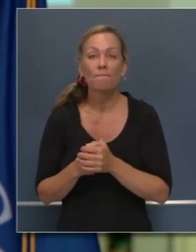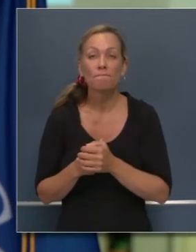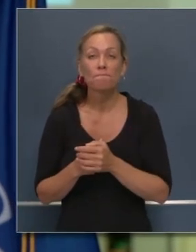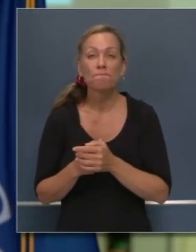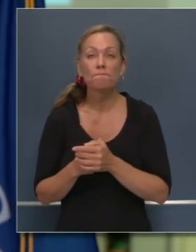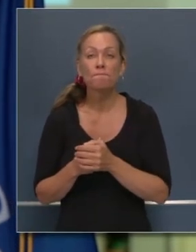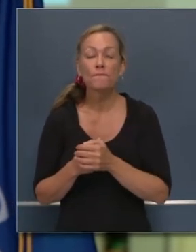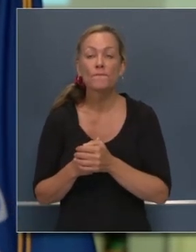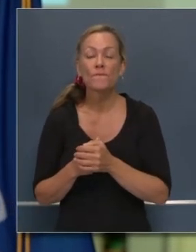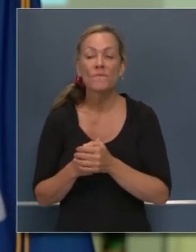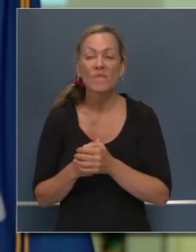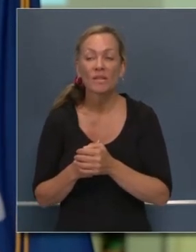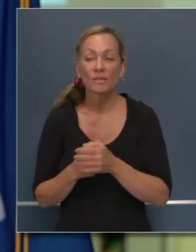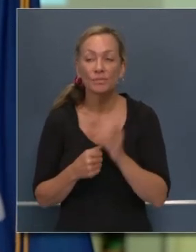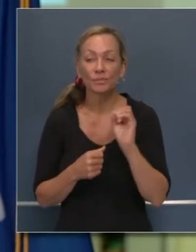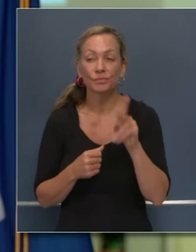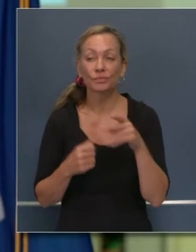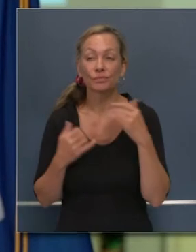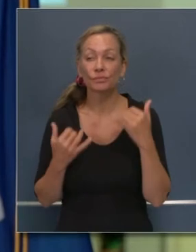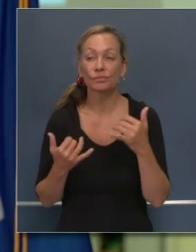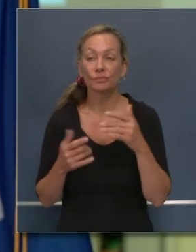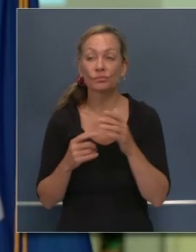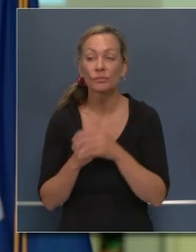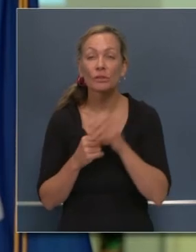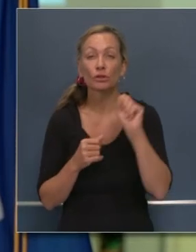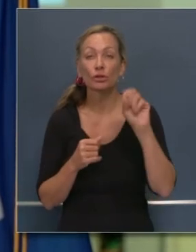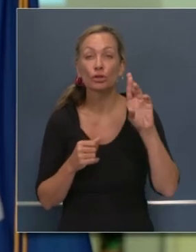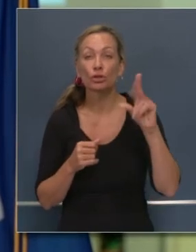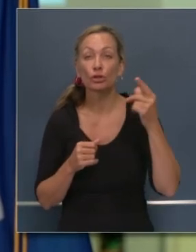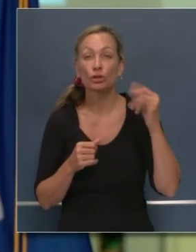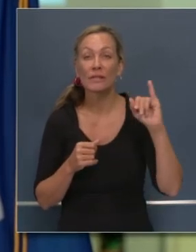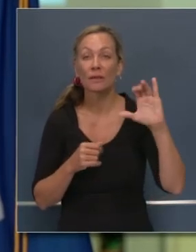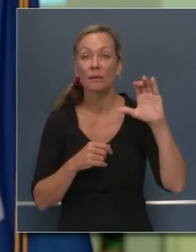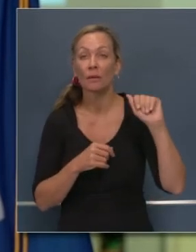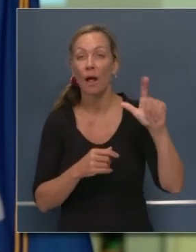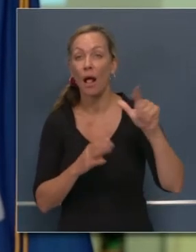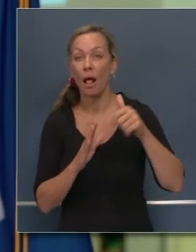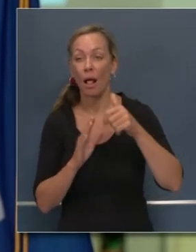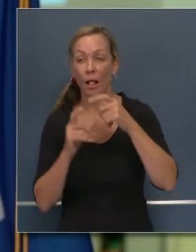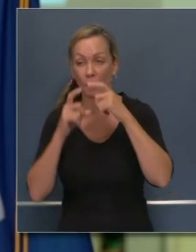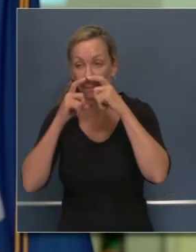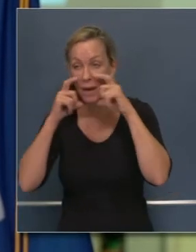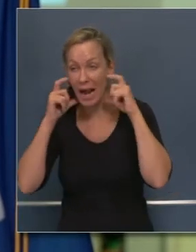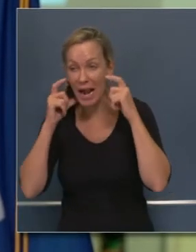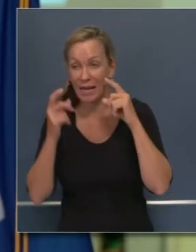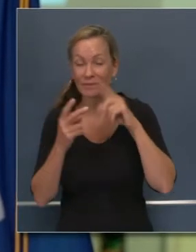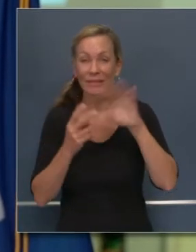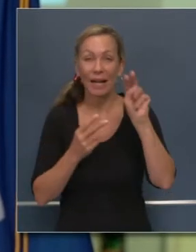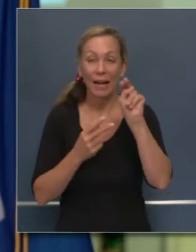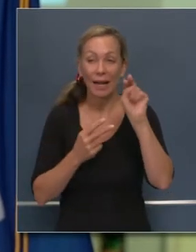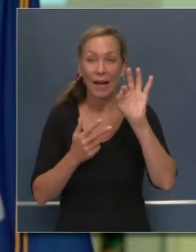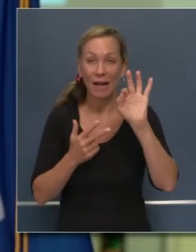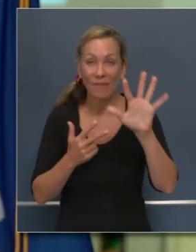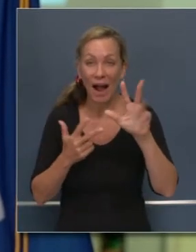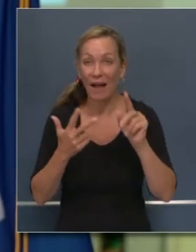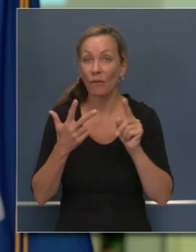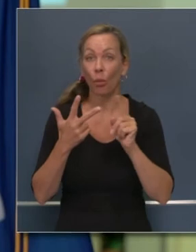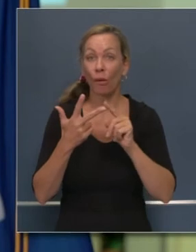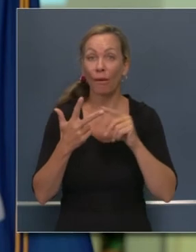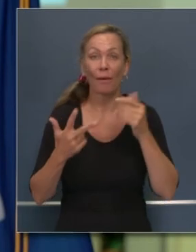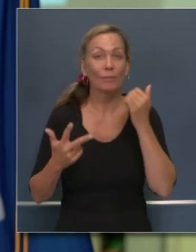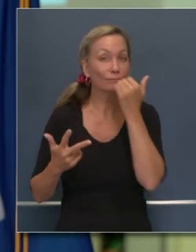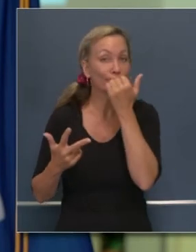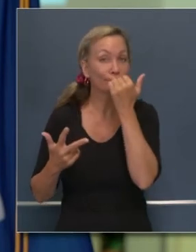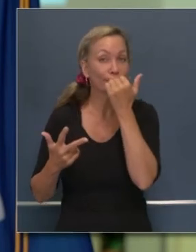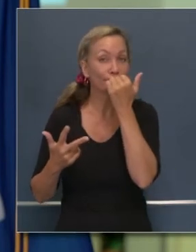encrucijada que estamos hablando de mascarillas de cirugía, la N95 y cubrirse la cara con